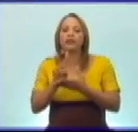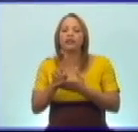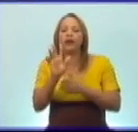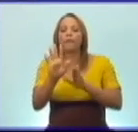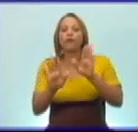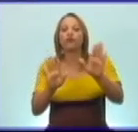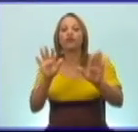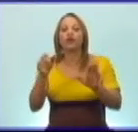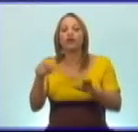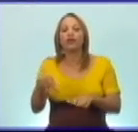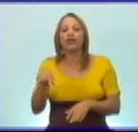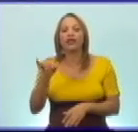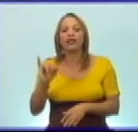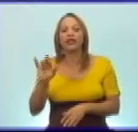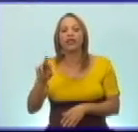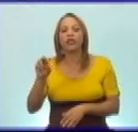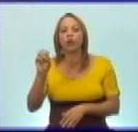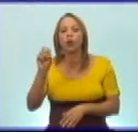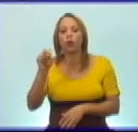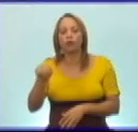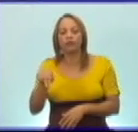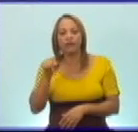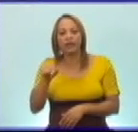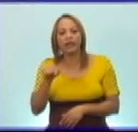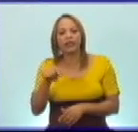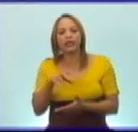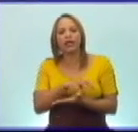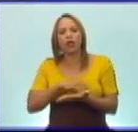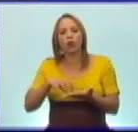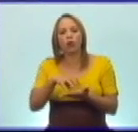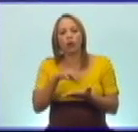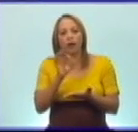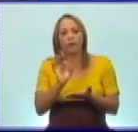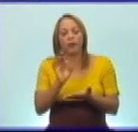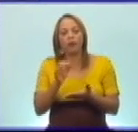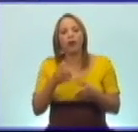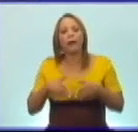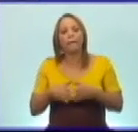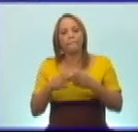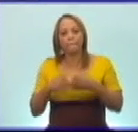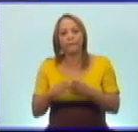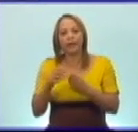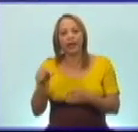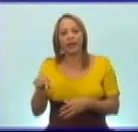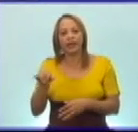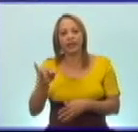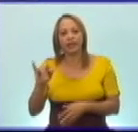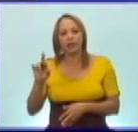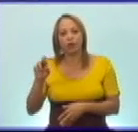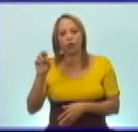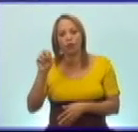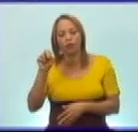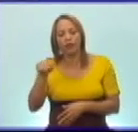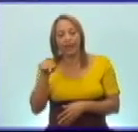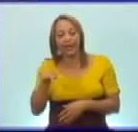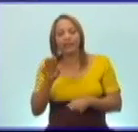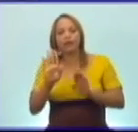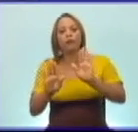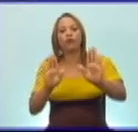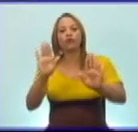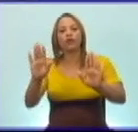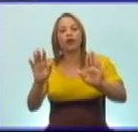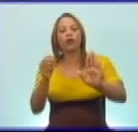Museo de Girón, que queda allí mismo, en ese lugar, en Playa Girón. En este museo se